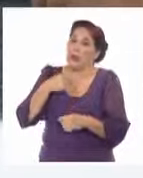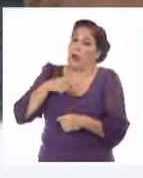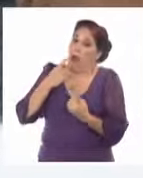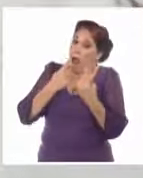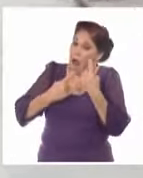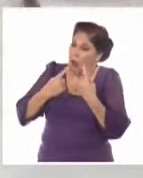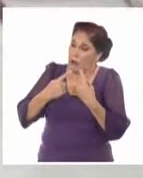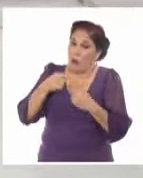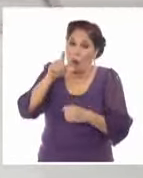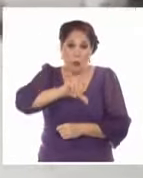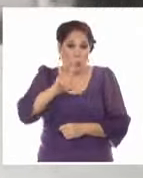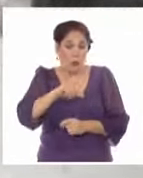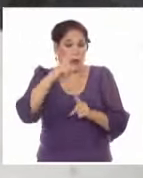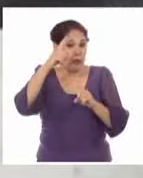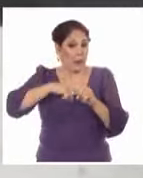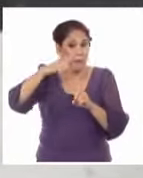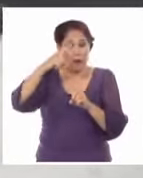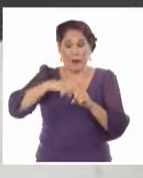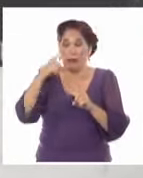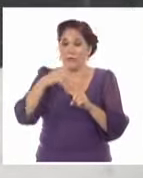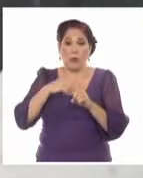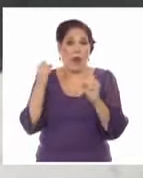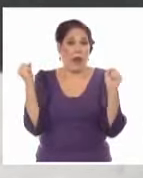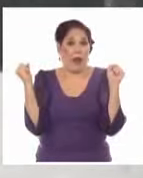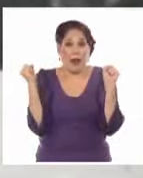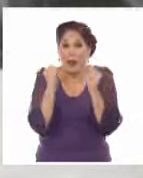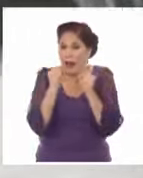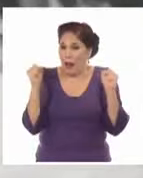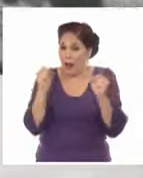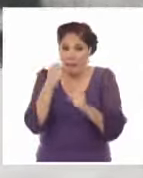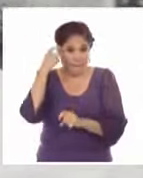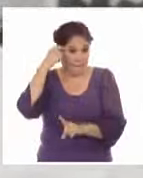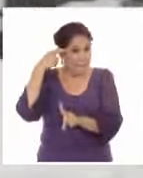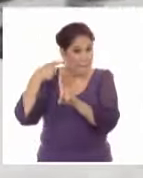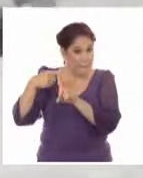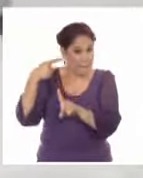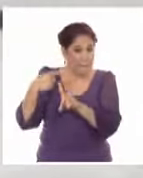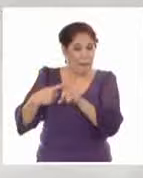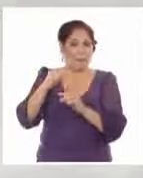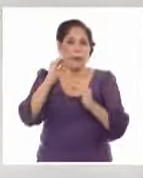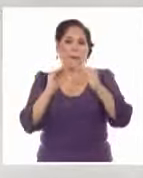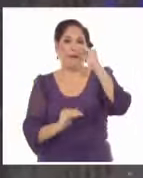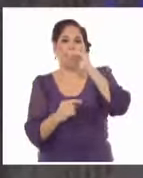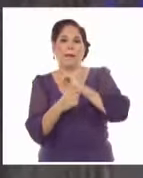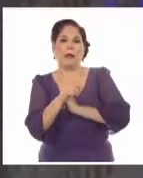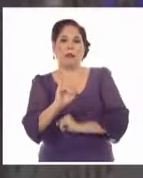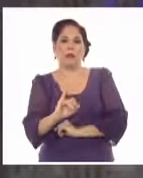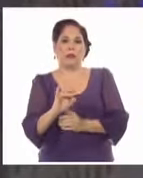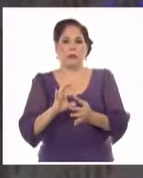pronosticaban temperaturas máximas, máximas, escúchenlo bien, de menos 6 grados.